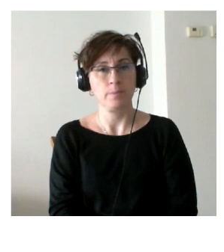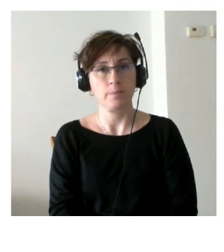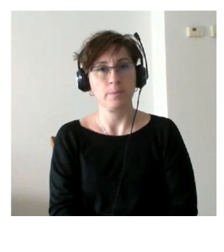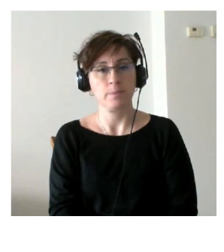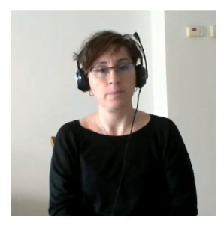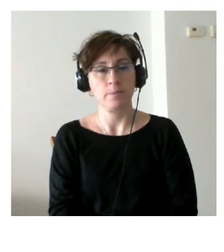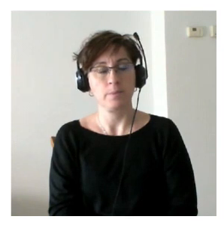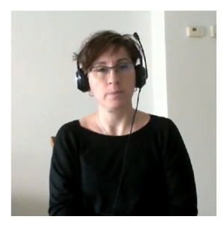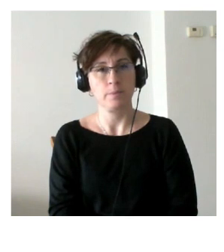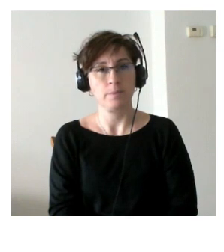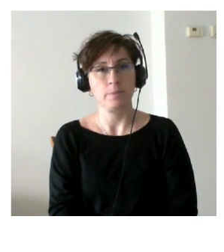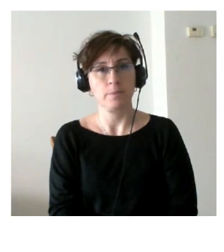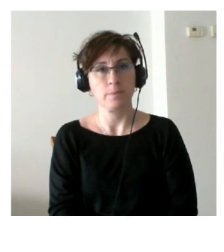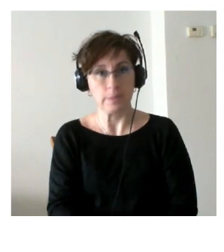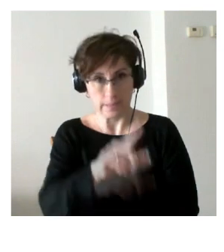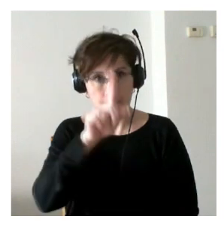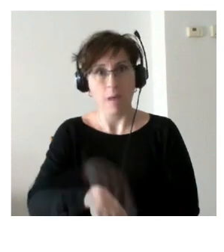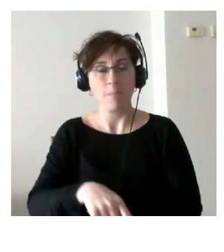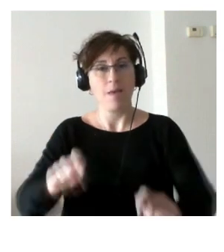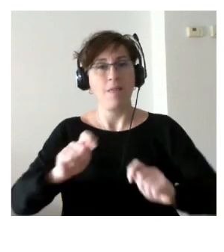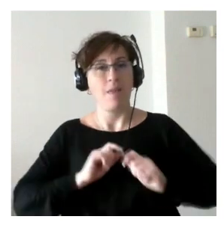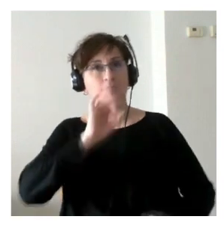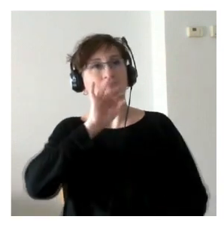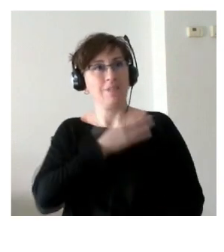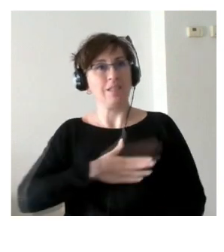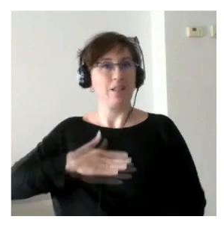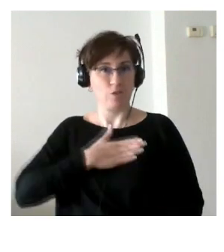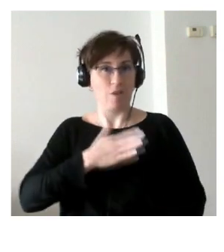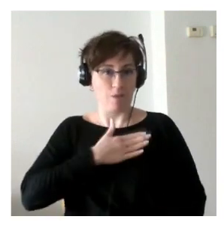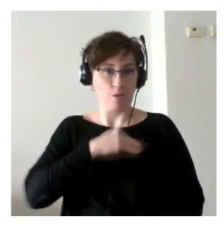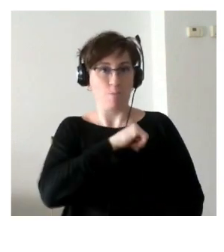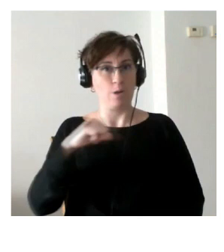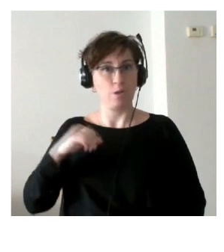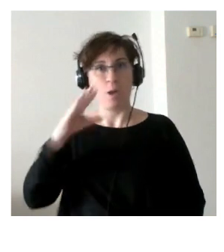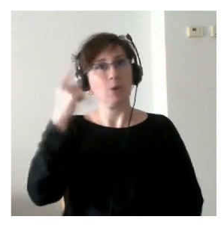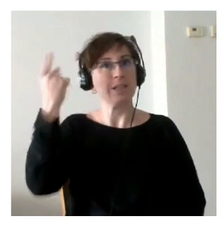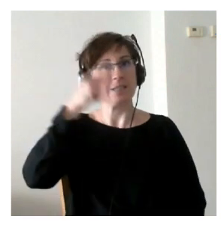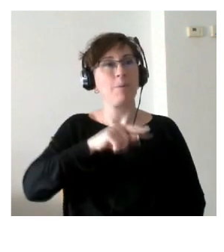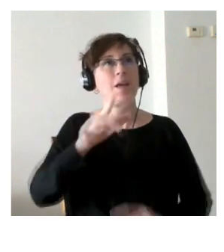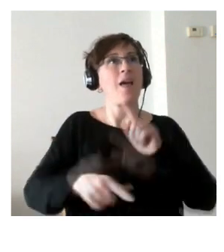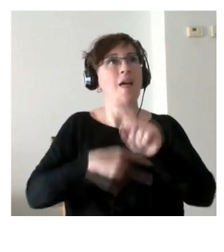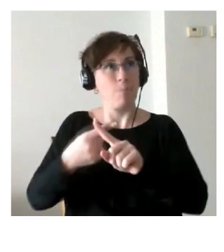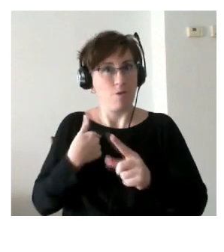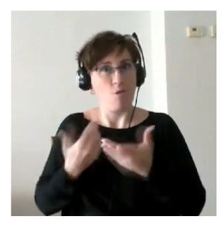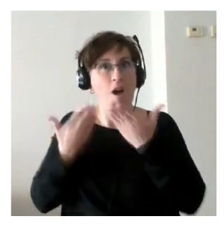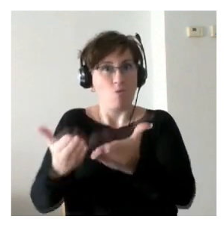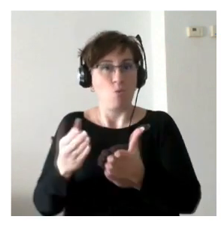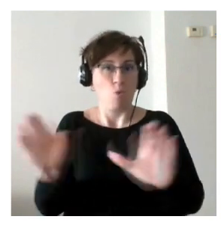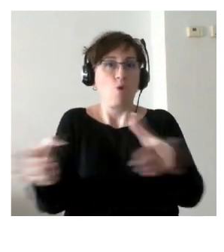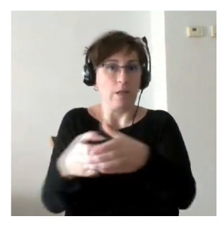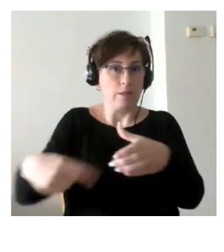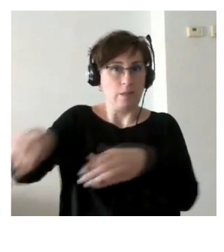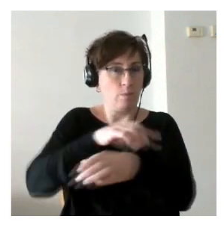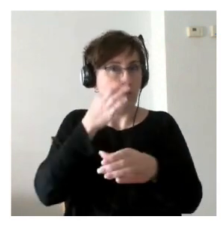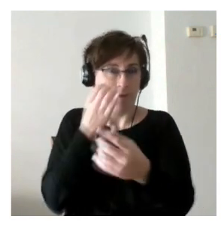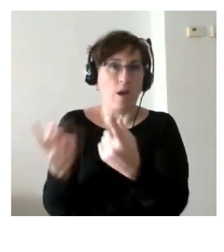encuentras con una satisfacción personal importante sabiendo que además estás echando una mano a un colectivo que necesita